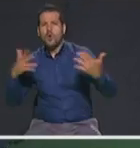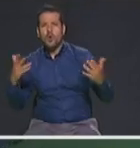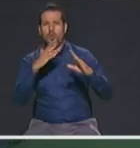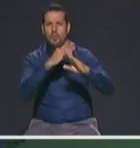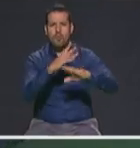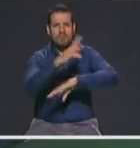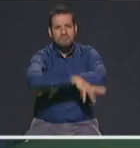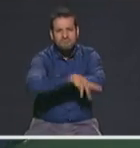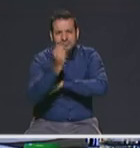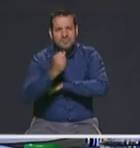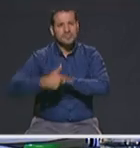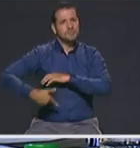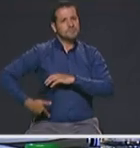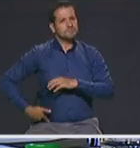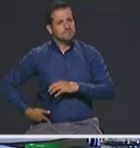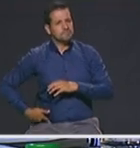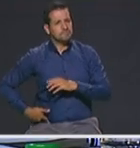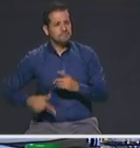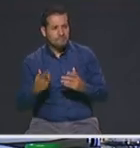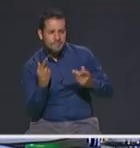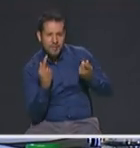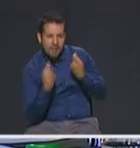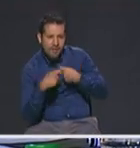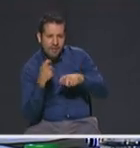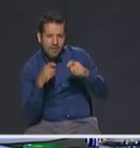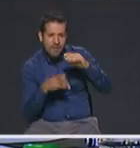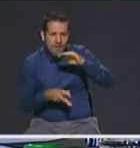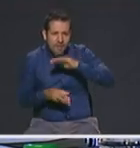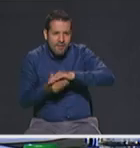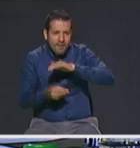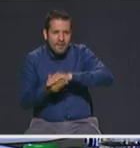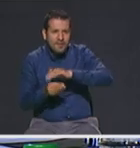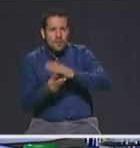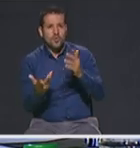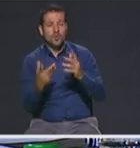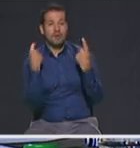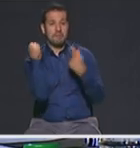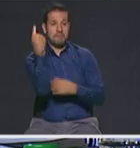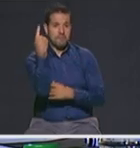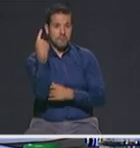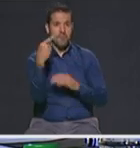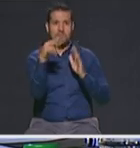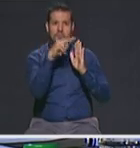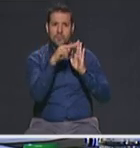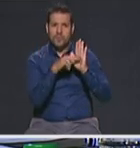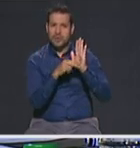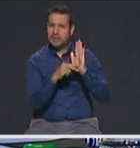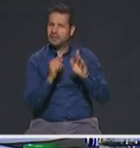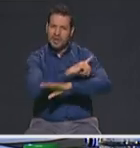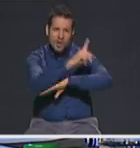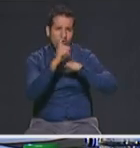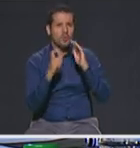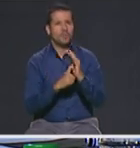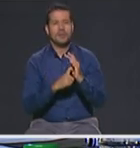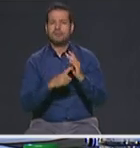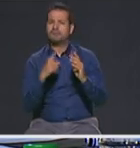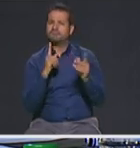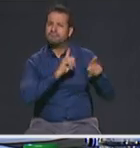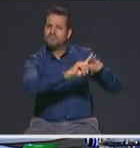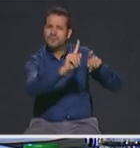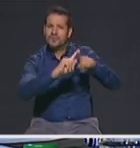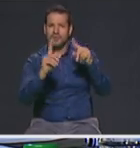toda clase de hurtos? bueno efectivamente una política de seguridad integral supone todas las formas de trabajo